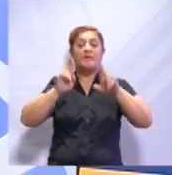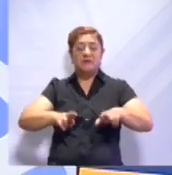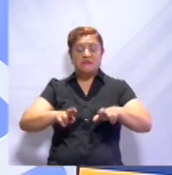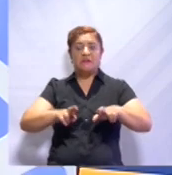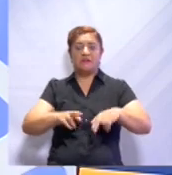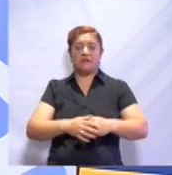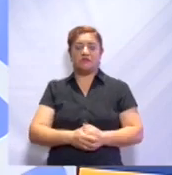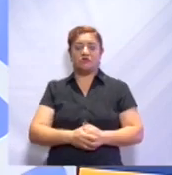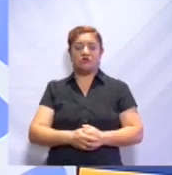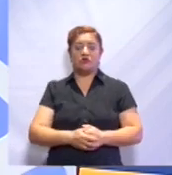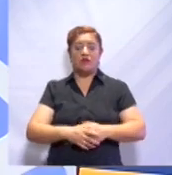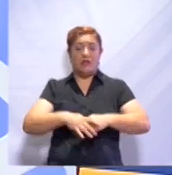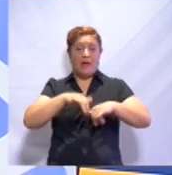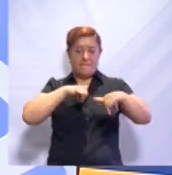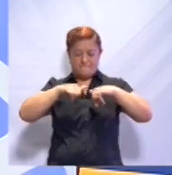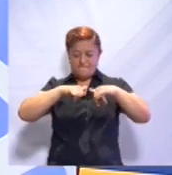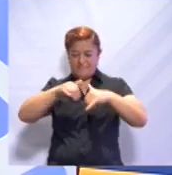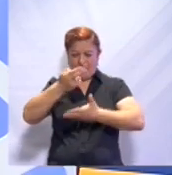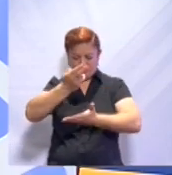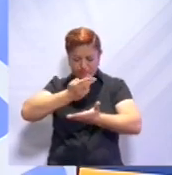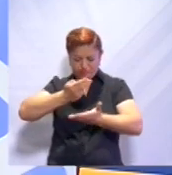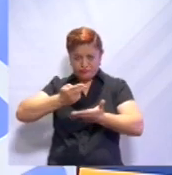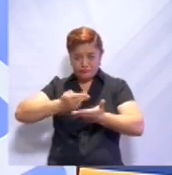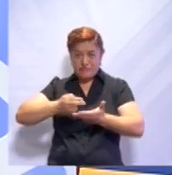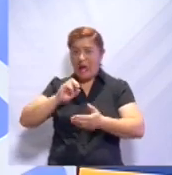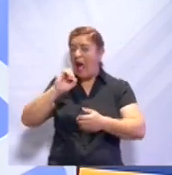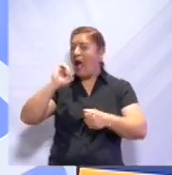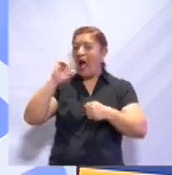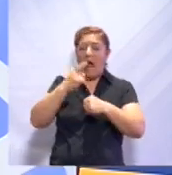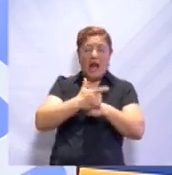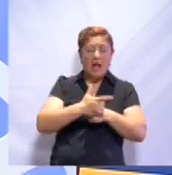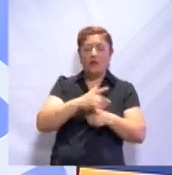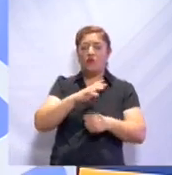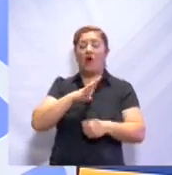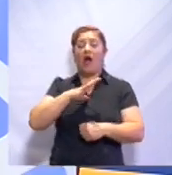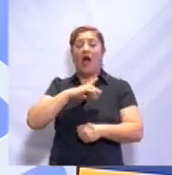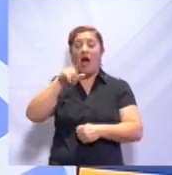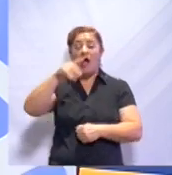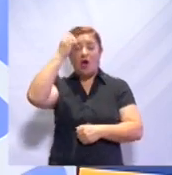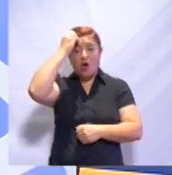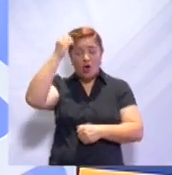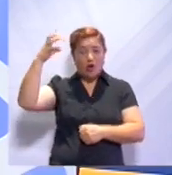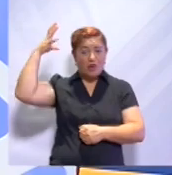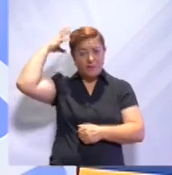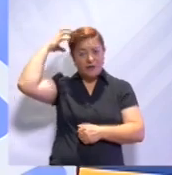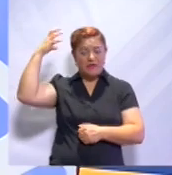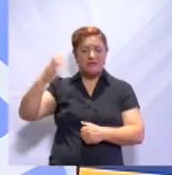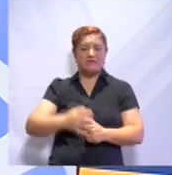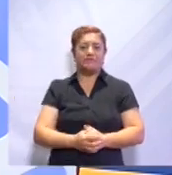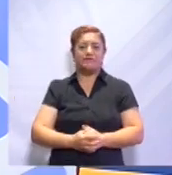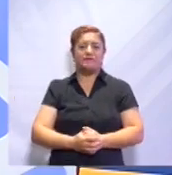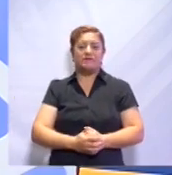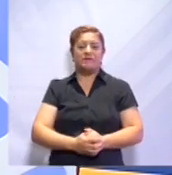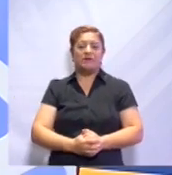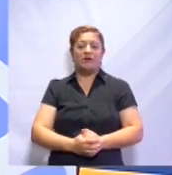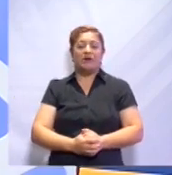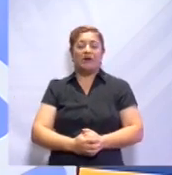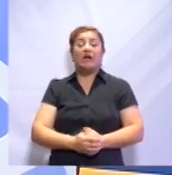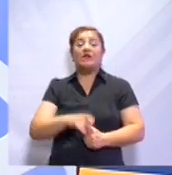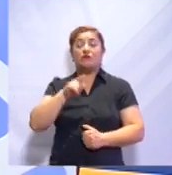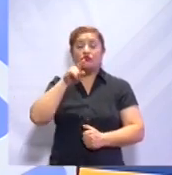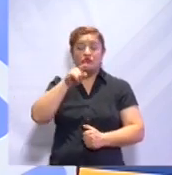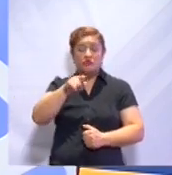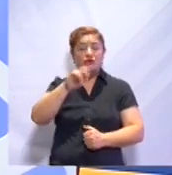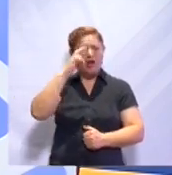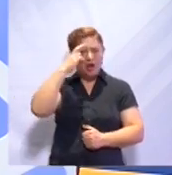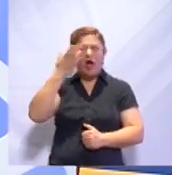gráfica de algo que fundaron los Olmecas Chicalancas. Y antes de irnos a corte, si tú lo recuerdas,